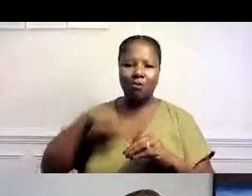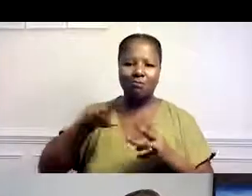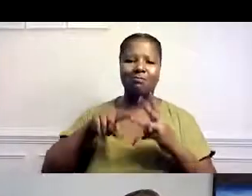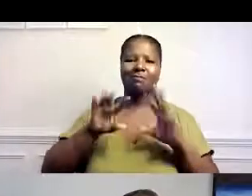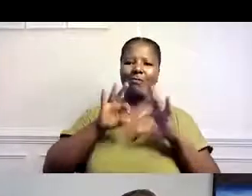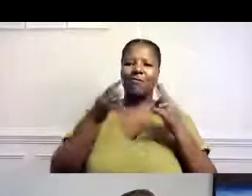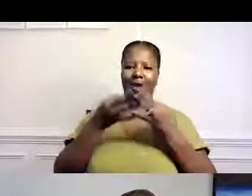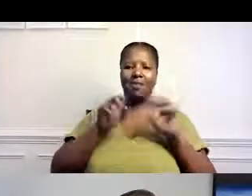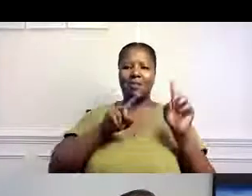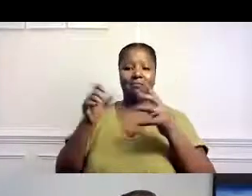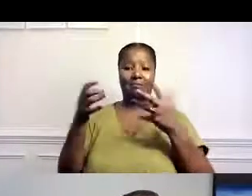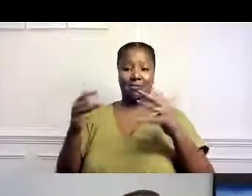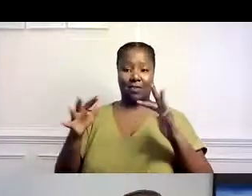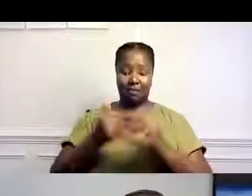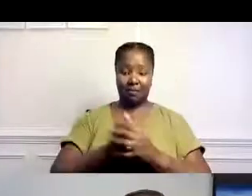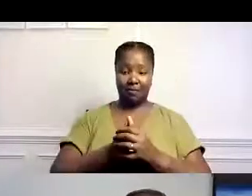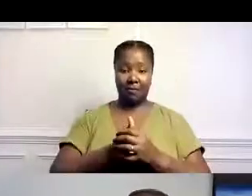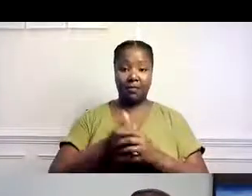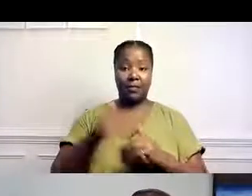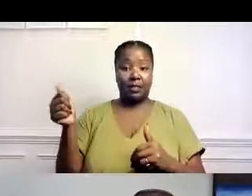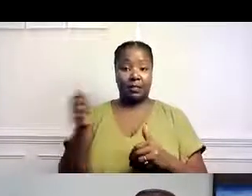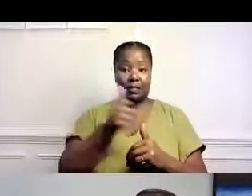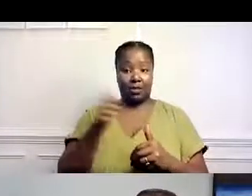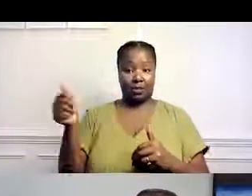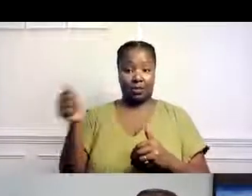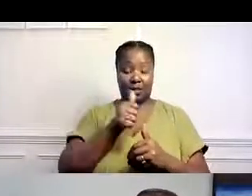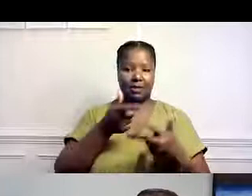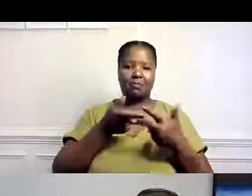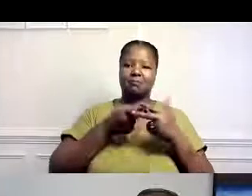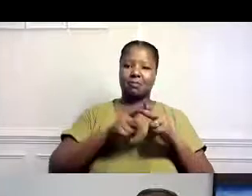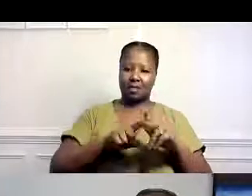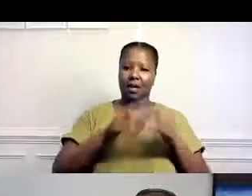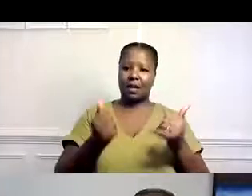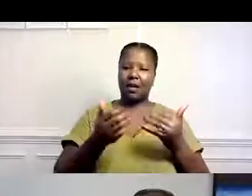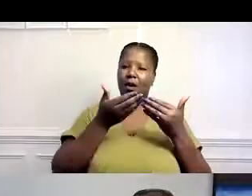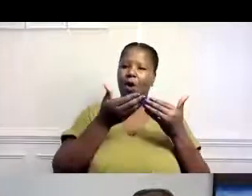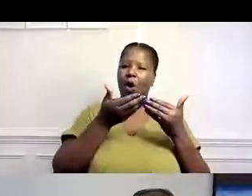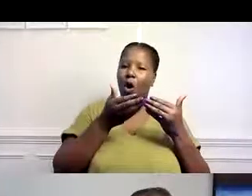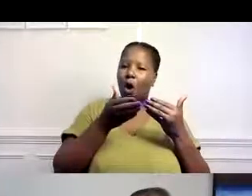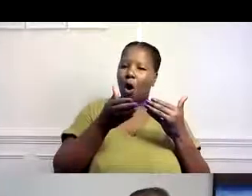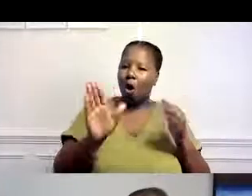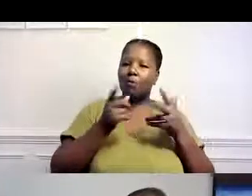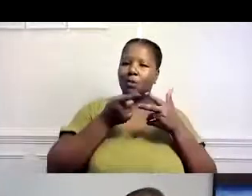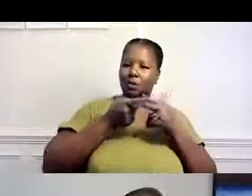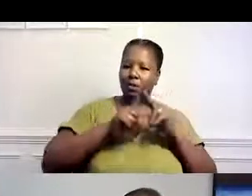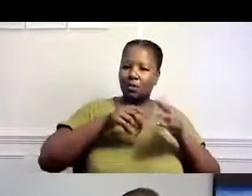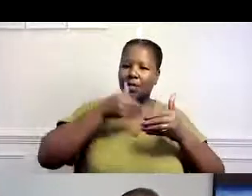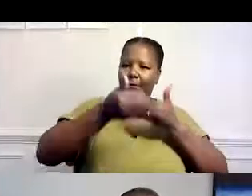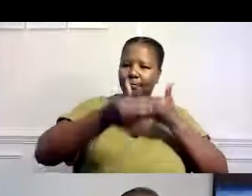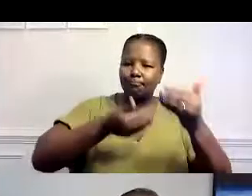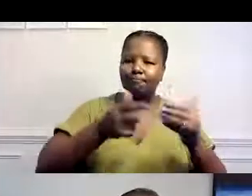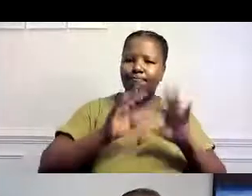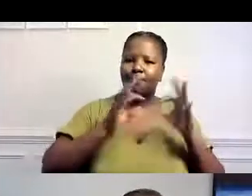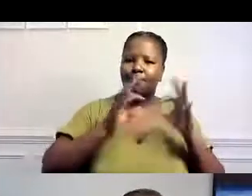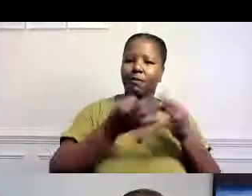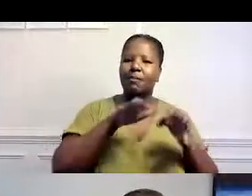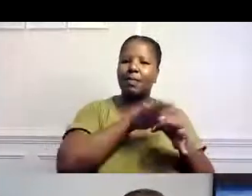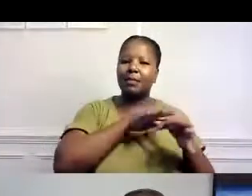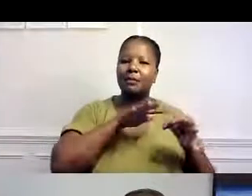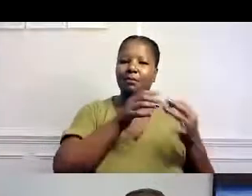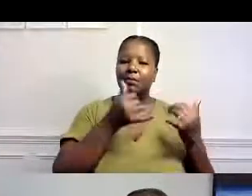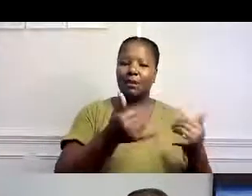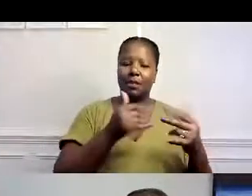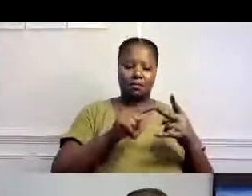transporte. Ya que se empezaron a reavir ciertas cosas, empezamos a proporcionar